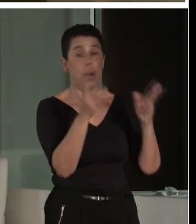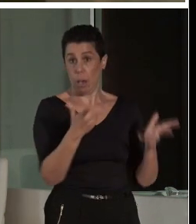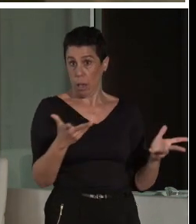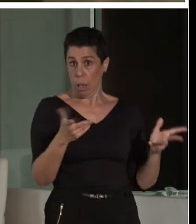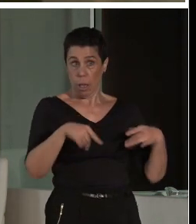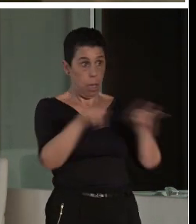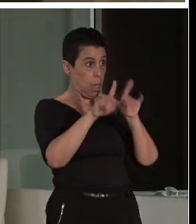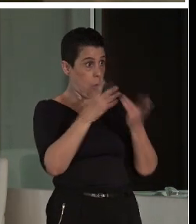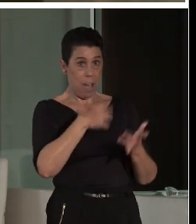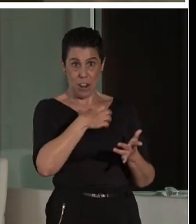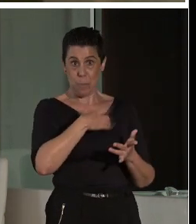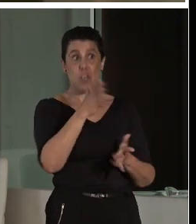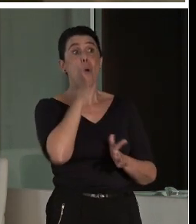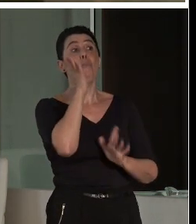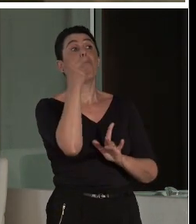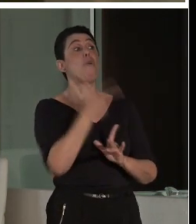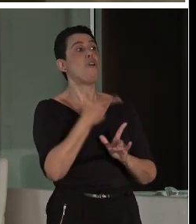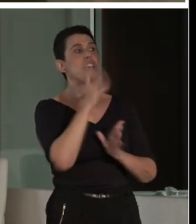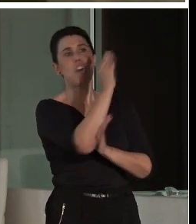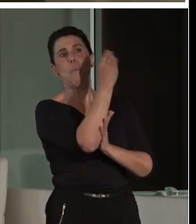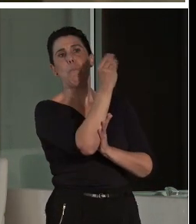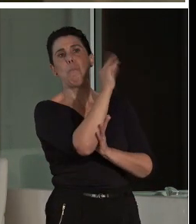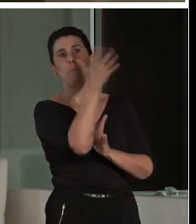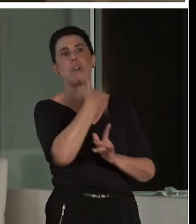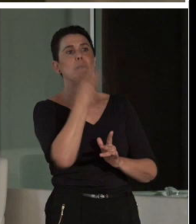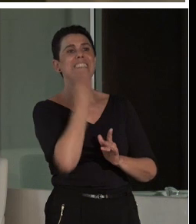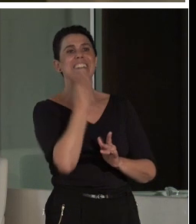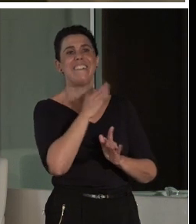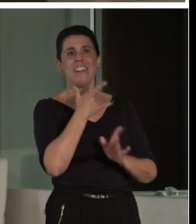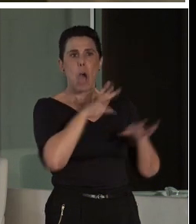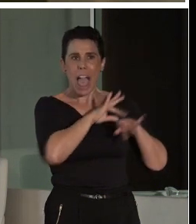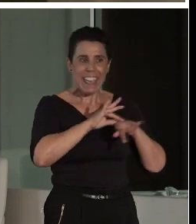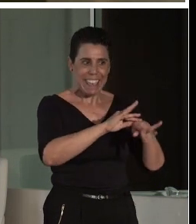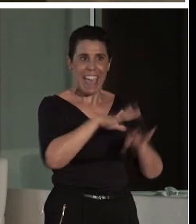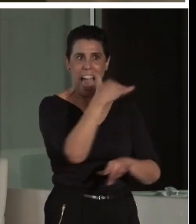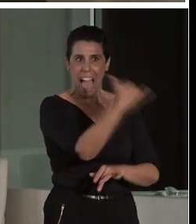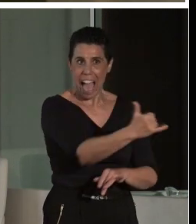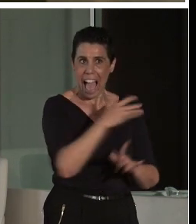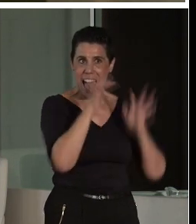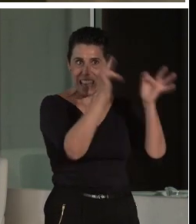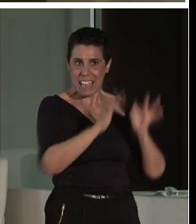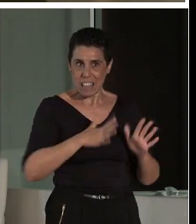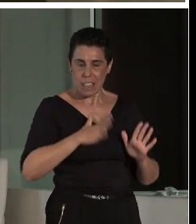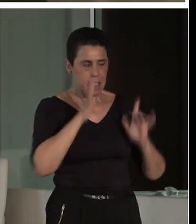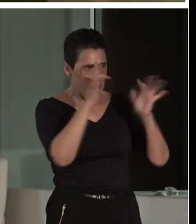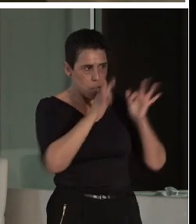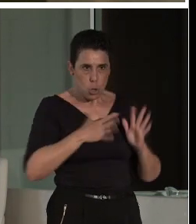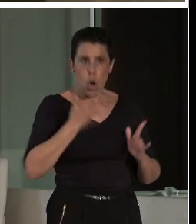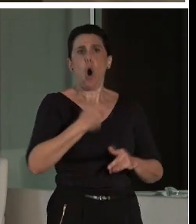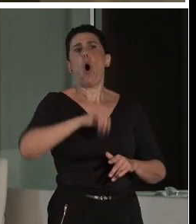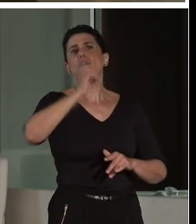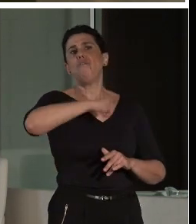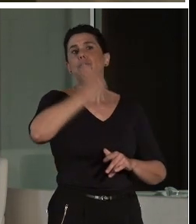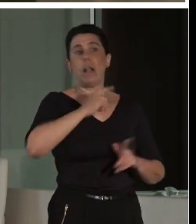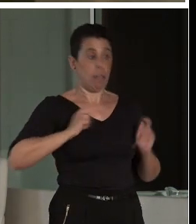monumental de Mérida, tiene guías especializados, cualificados, validados por nosotros. Porque no, efectivamente, no se le puede explicar